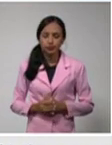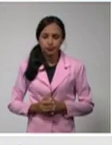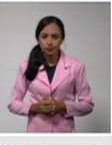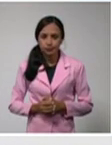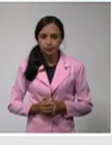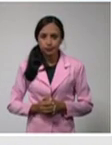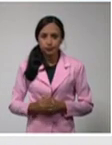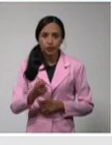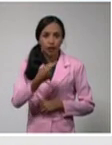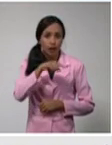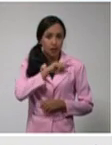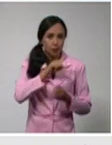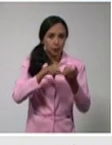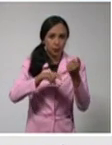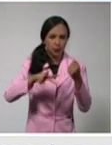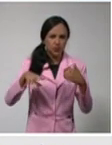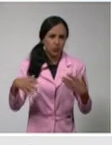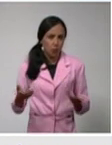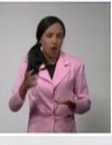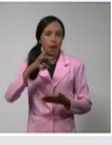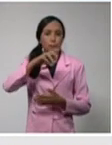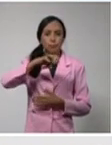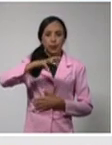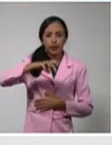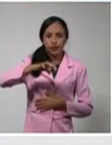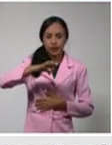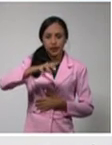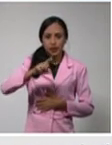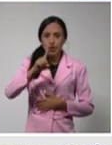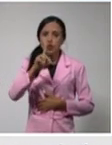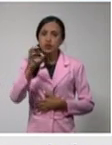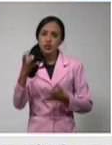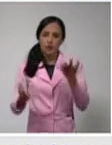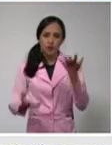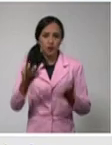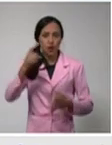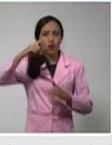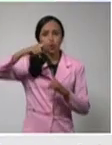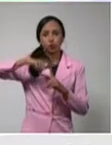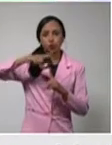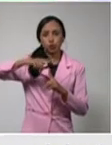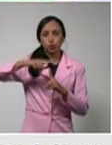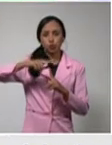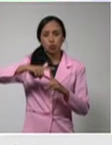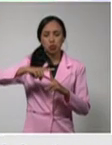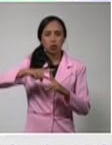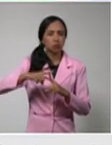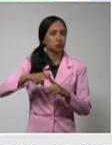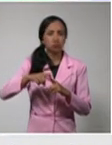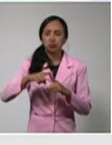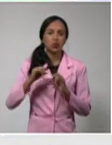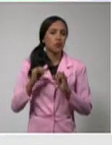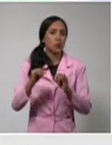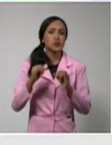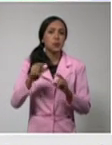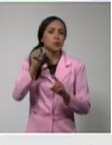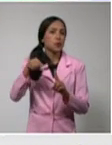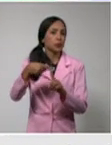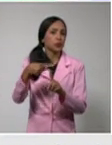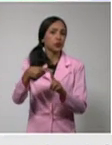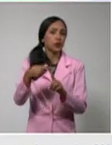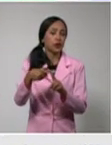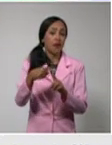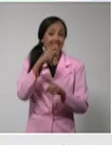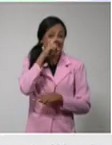provincias de Pinar del Río, Cienfuegos, Las Tunas, no diagnostican casos en estas edades